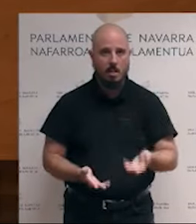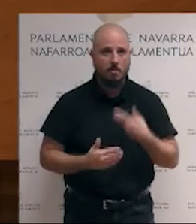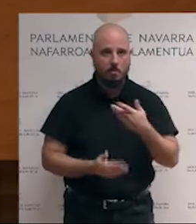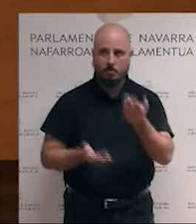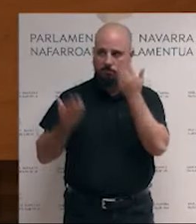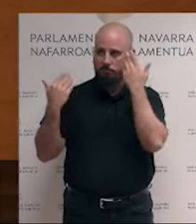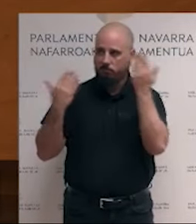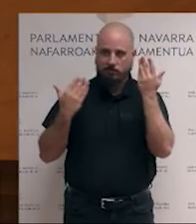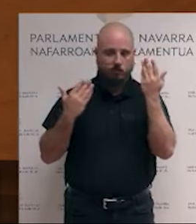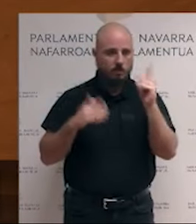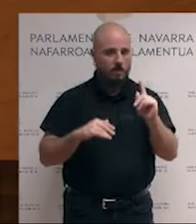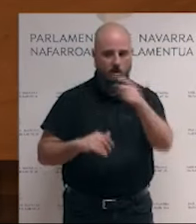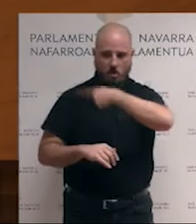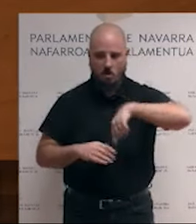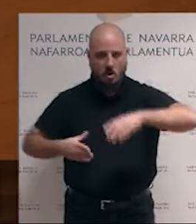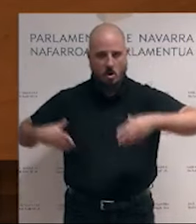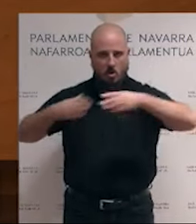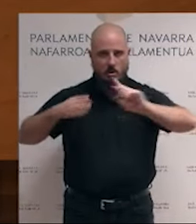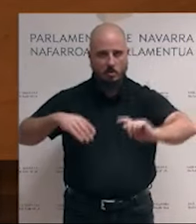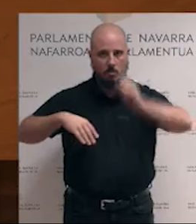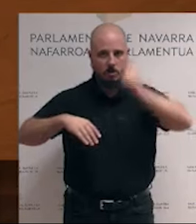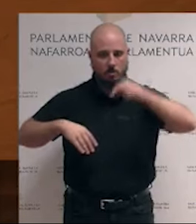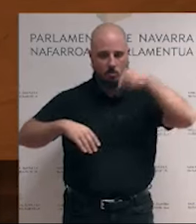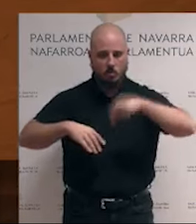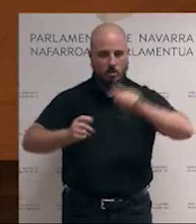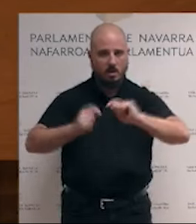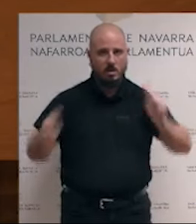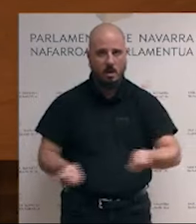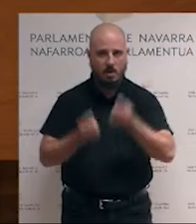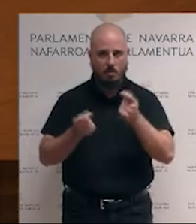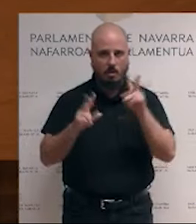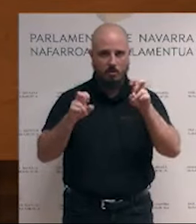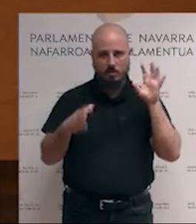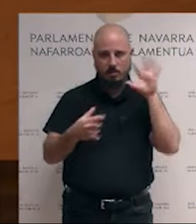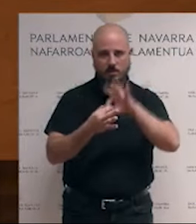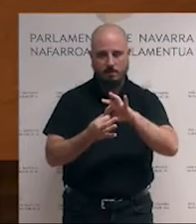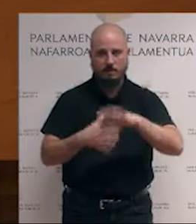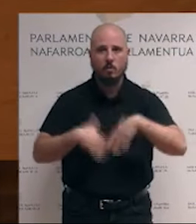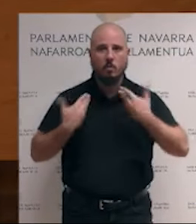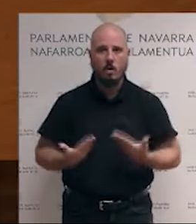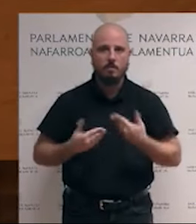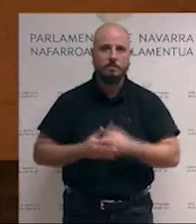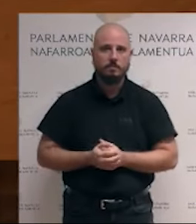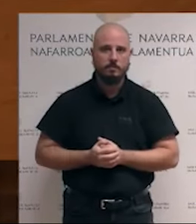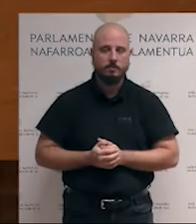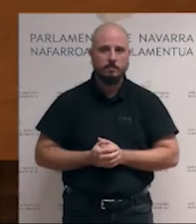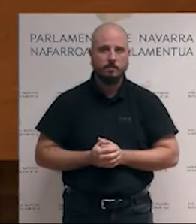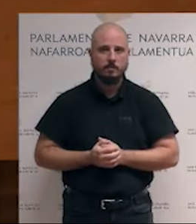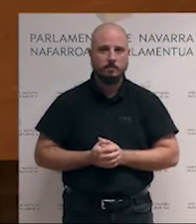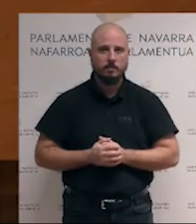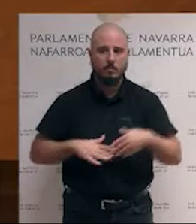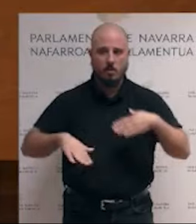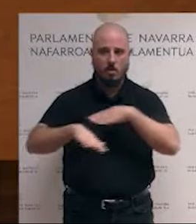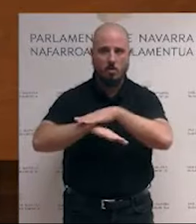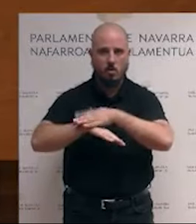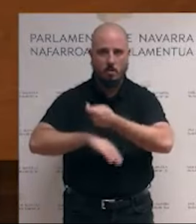por el logro colectivo que hemos anunciado hoy y que tiene relación con este tema. El acuerdo que hemos alcanzado con el Gobierno